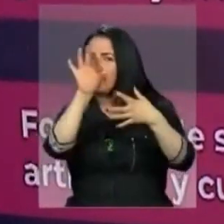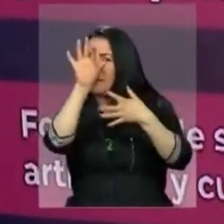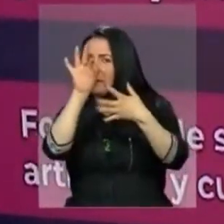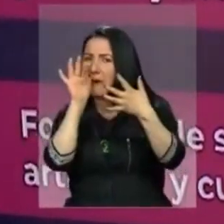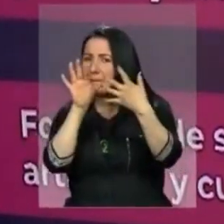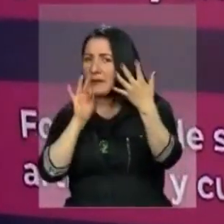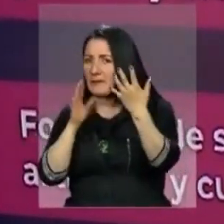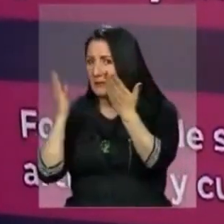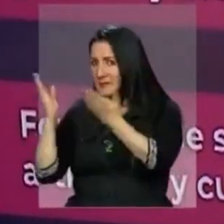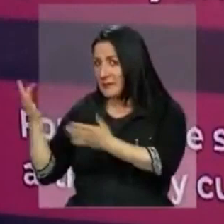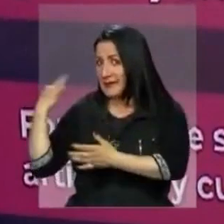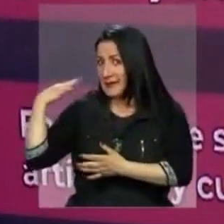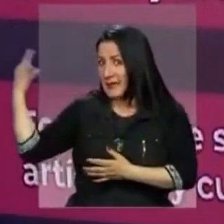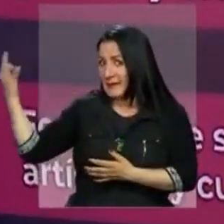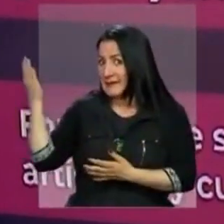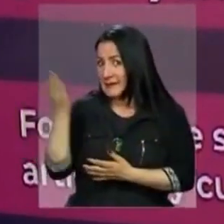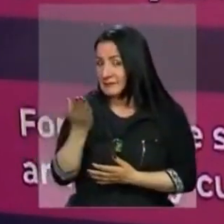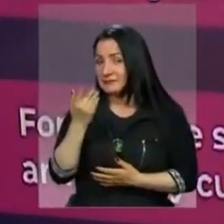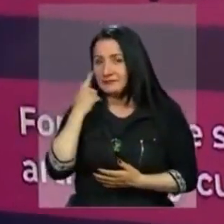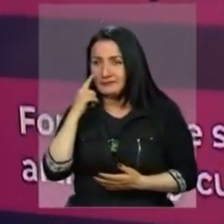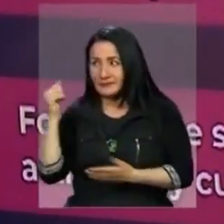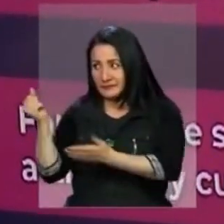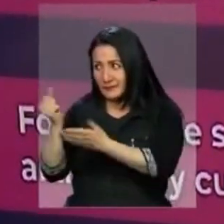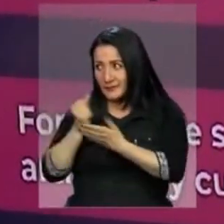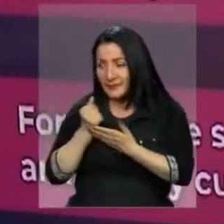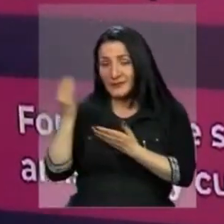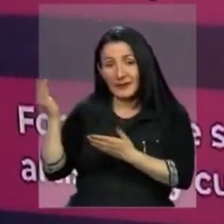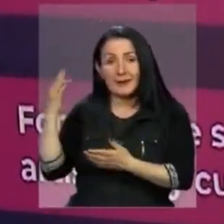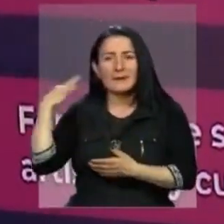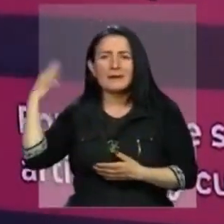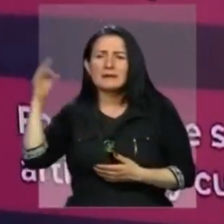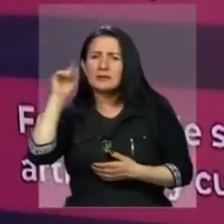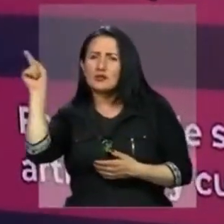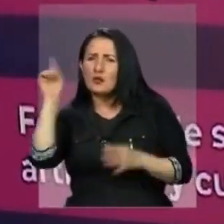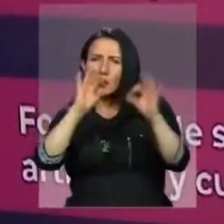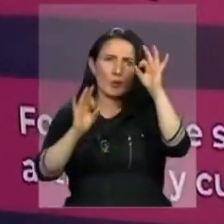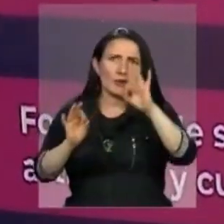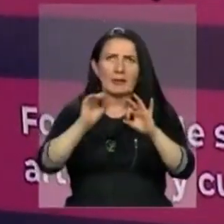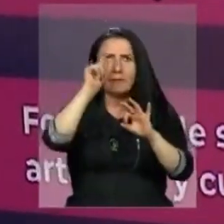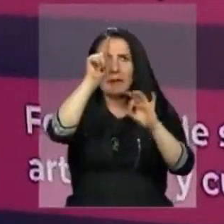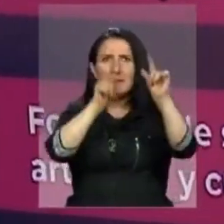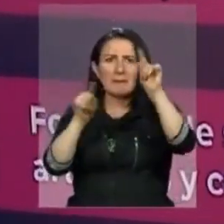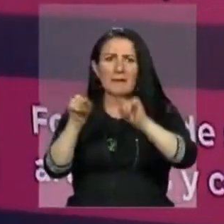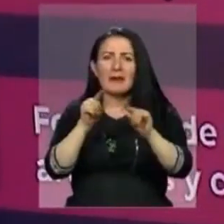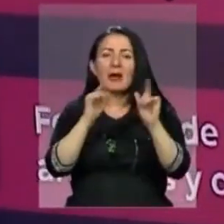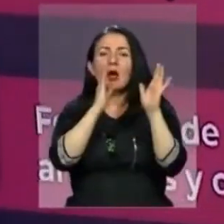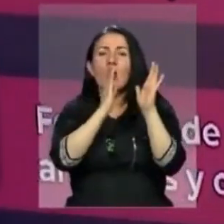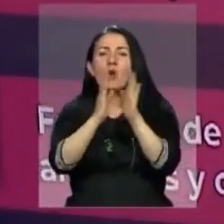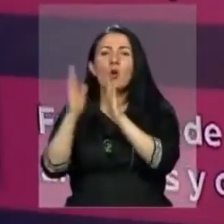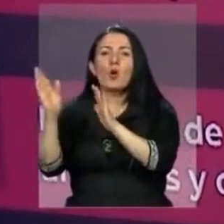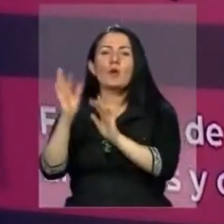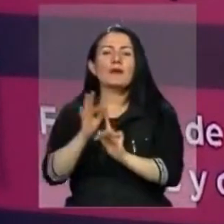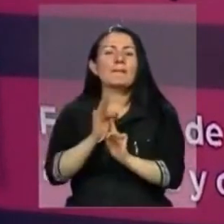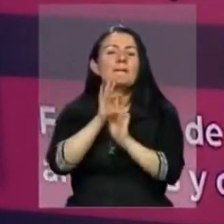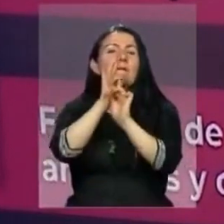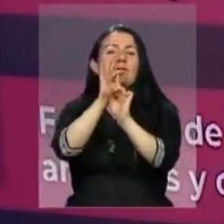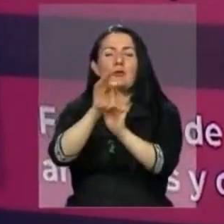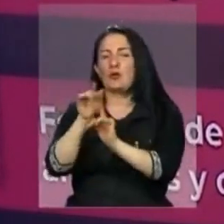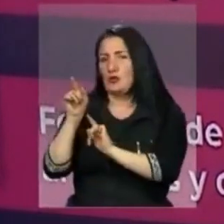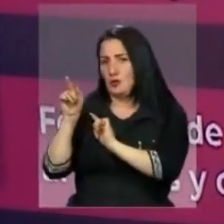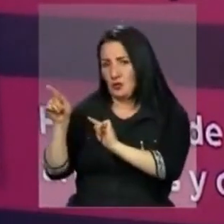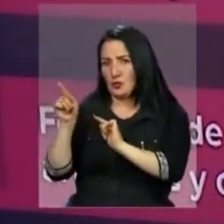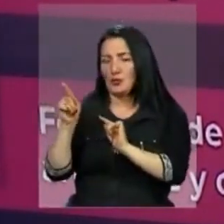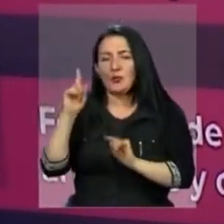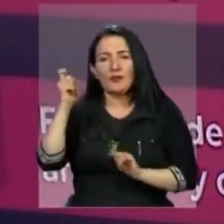tratar con los candidatos. Así que con mi ayuda, candidato Robledo, le pido que los organicemos o los organicen en el orden de prioridad que les daría